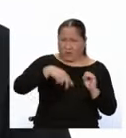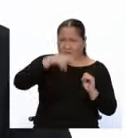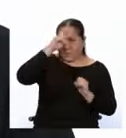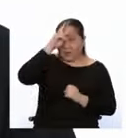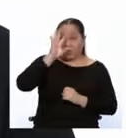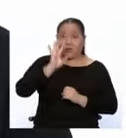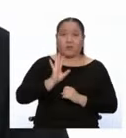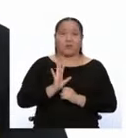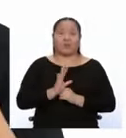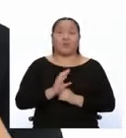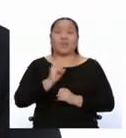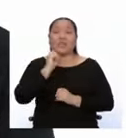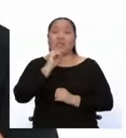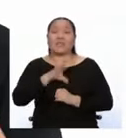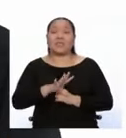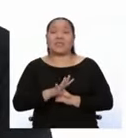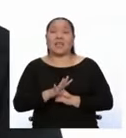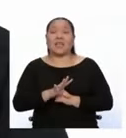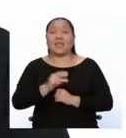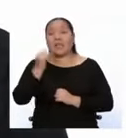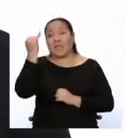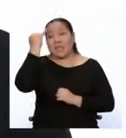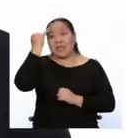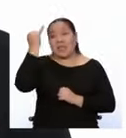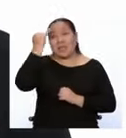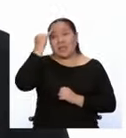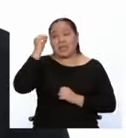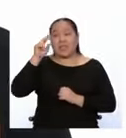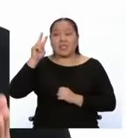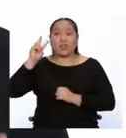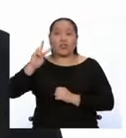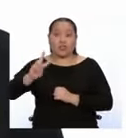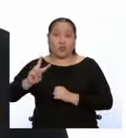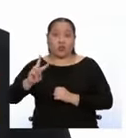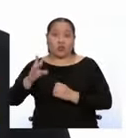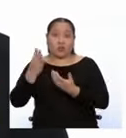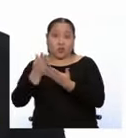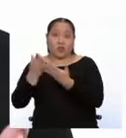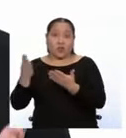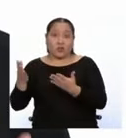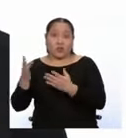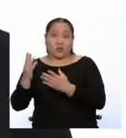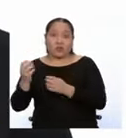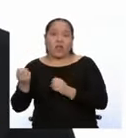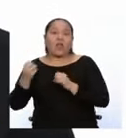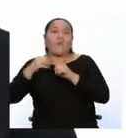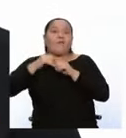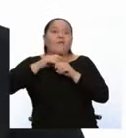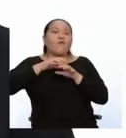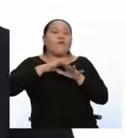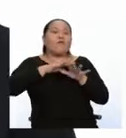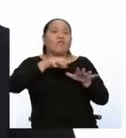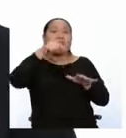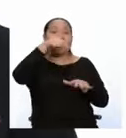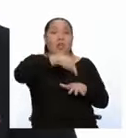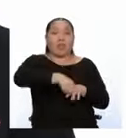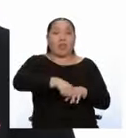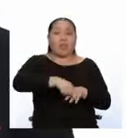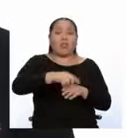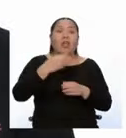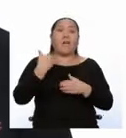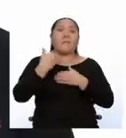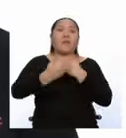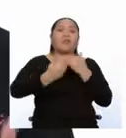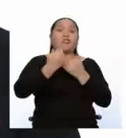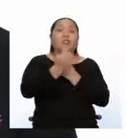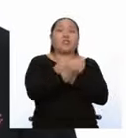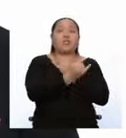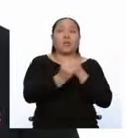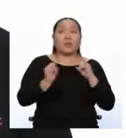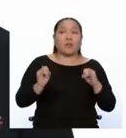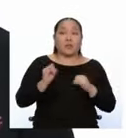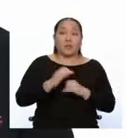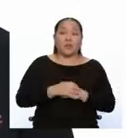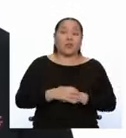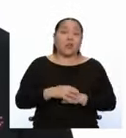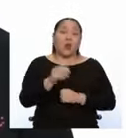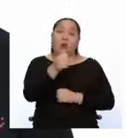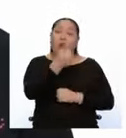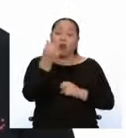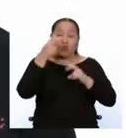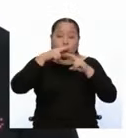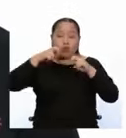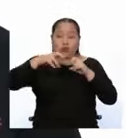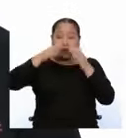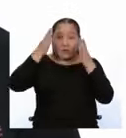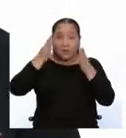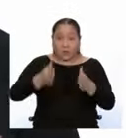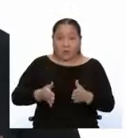existen hipótesis de que esos dos acontecimientos influyeron en nuestro proceso de independencia. Así también otros investigadores